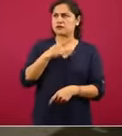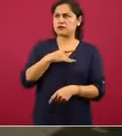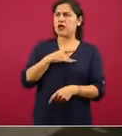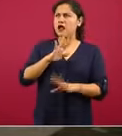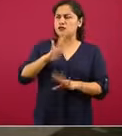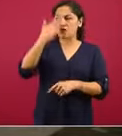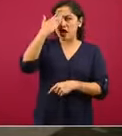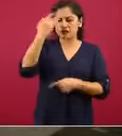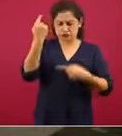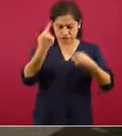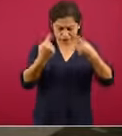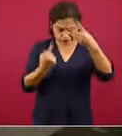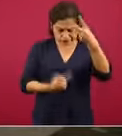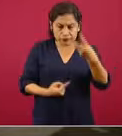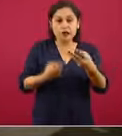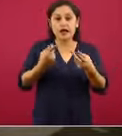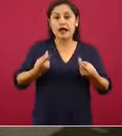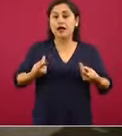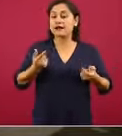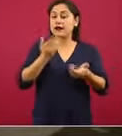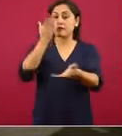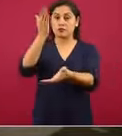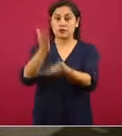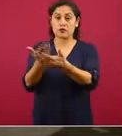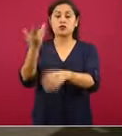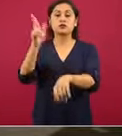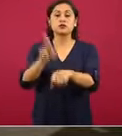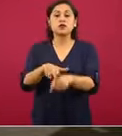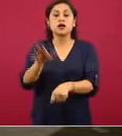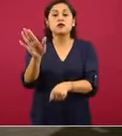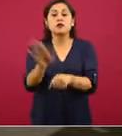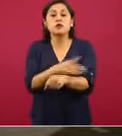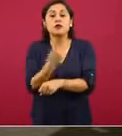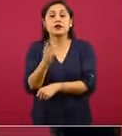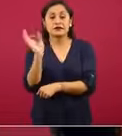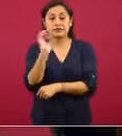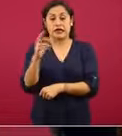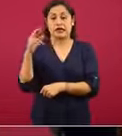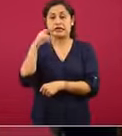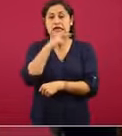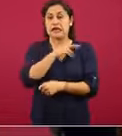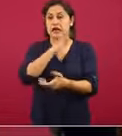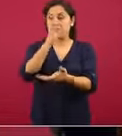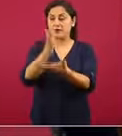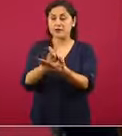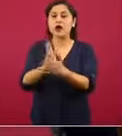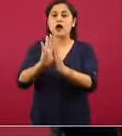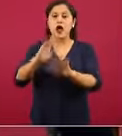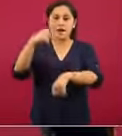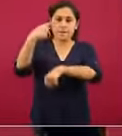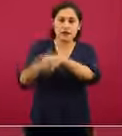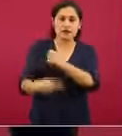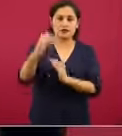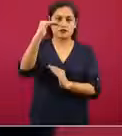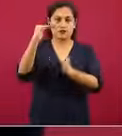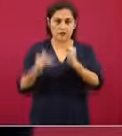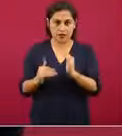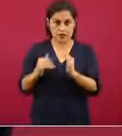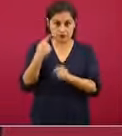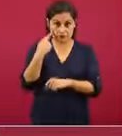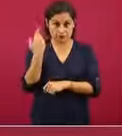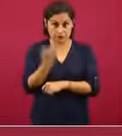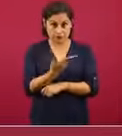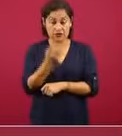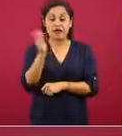disminuir, porque una vez que acuden rápido, es uno de los principales componentes para disminuir su riesgo de muerte. Si acuden tarde,